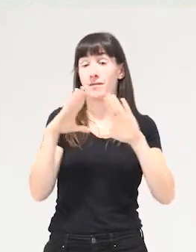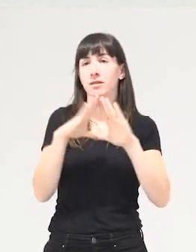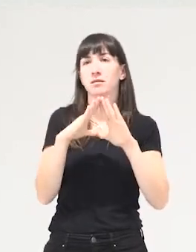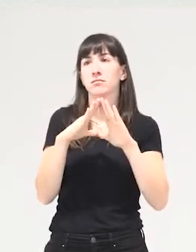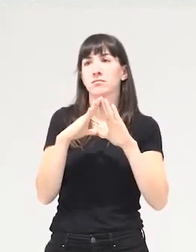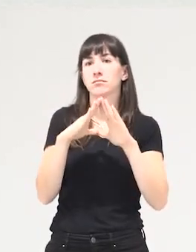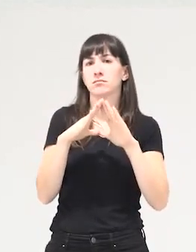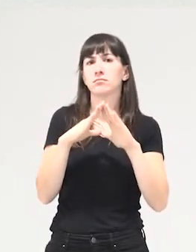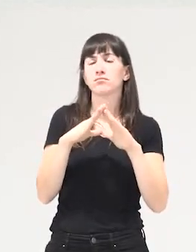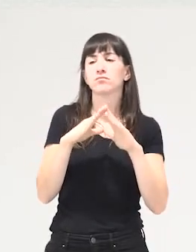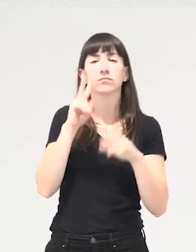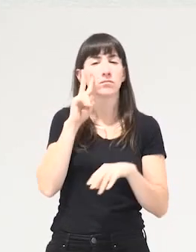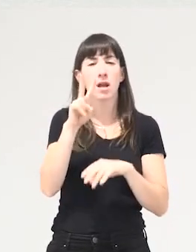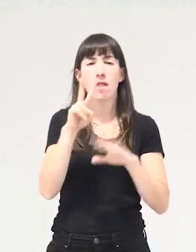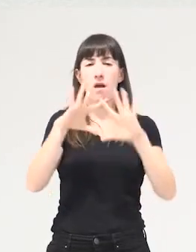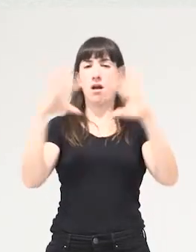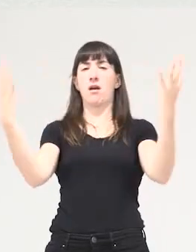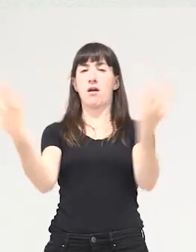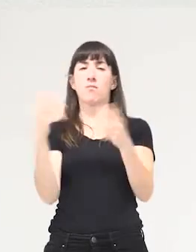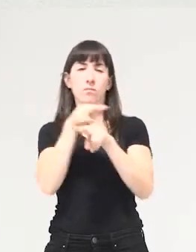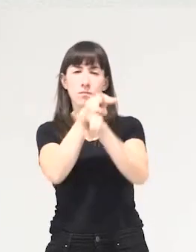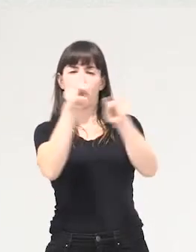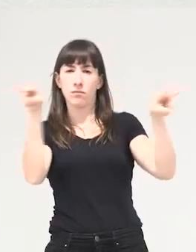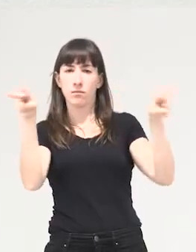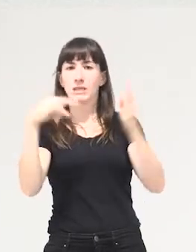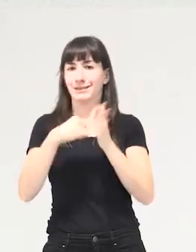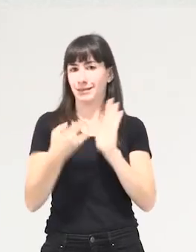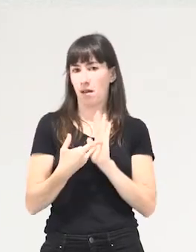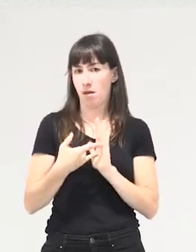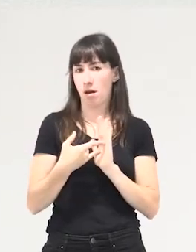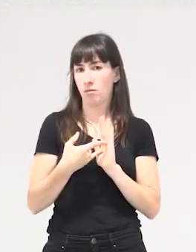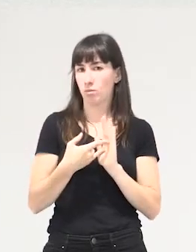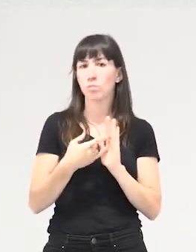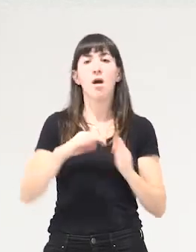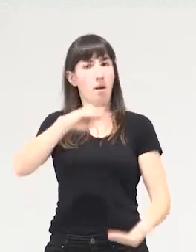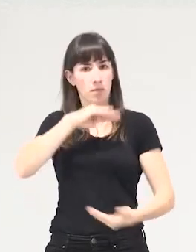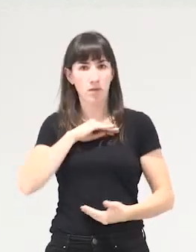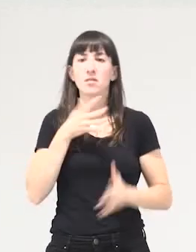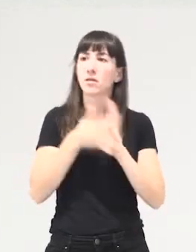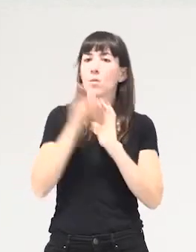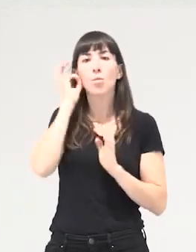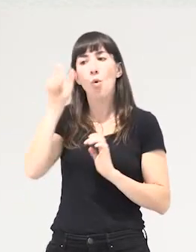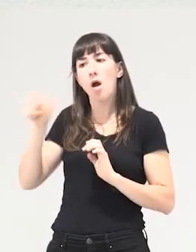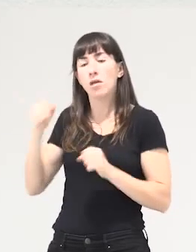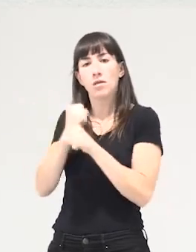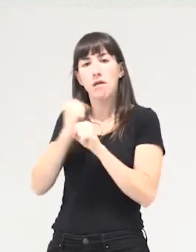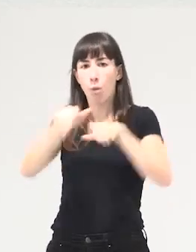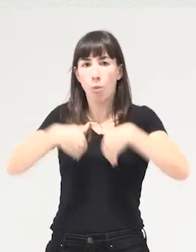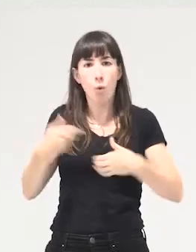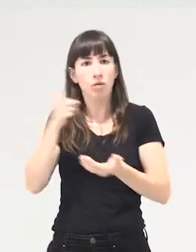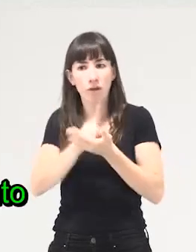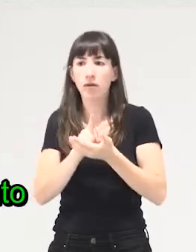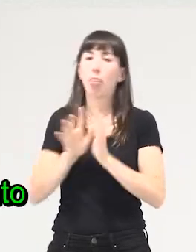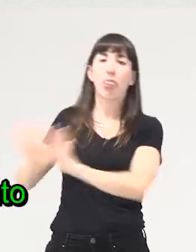de mirada al conjunto de mirada sistémica no está hablando de recuperar los trabajos de las mujeres los cuidados y dejar todo lo demás